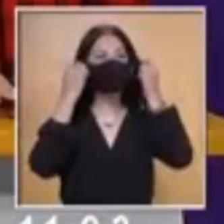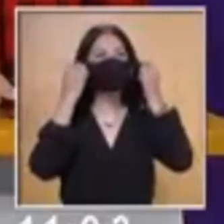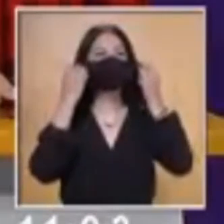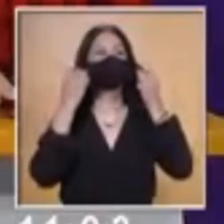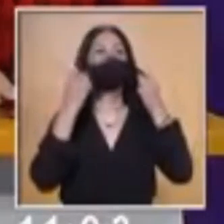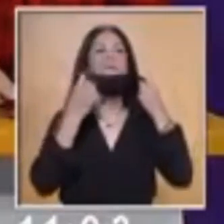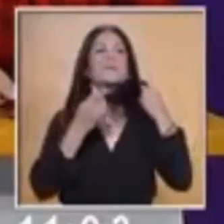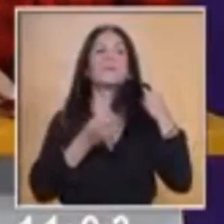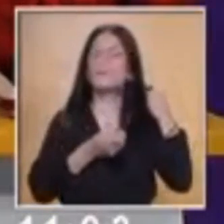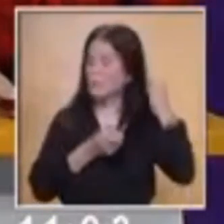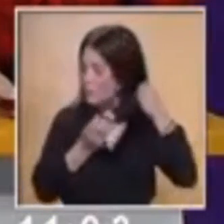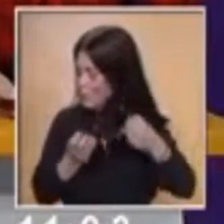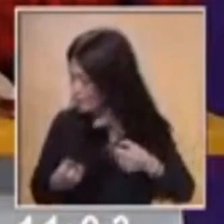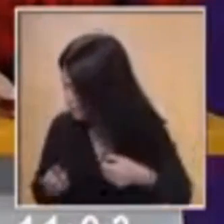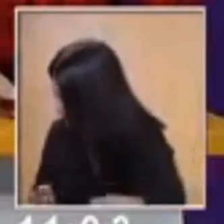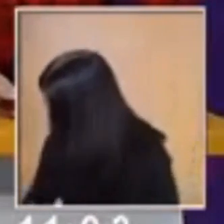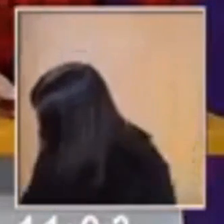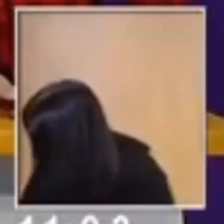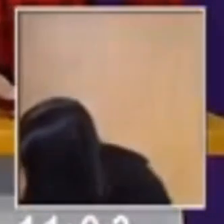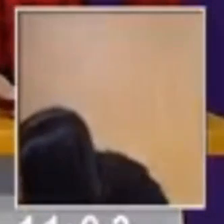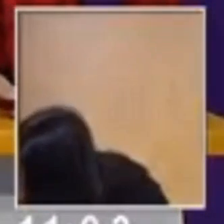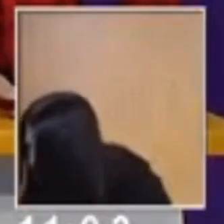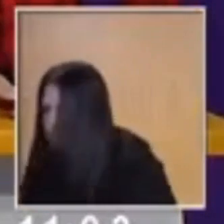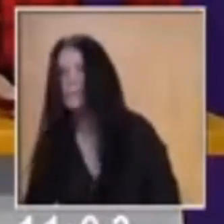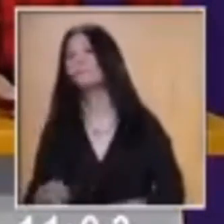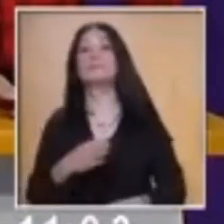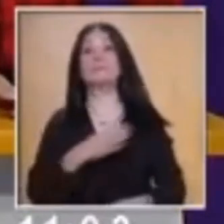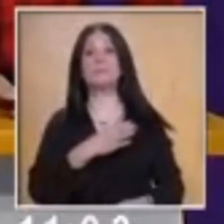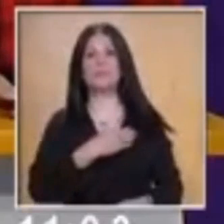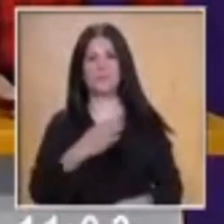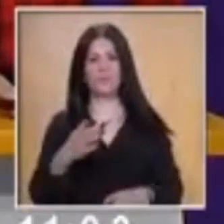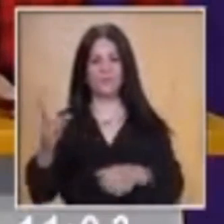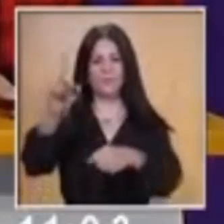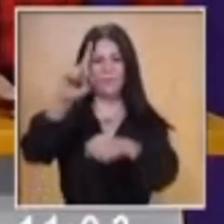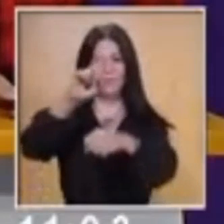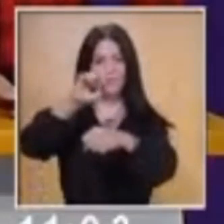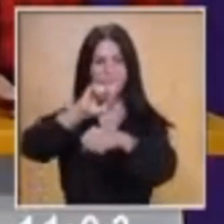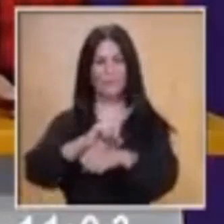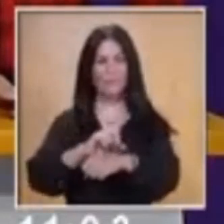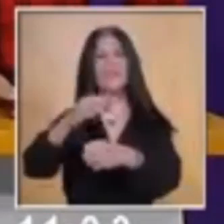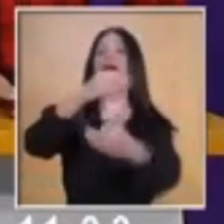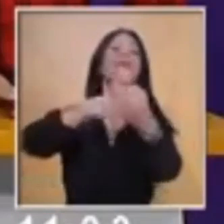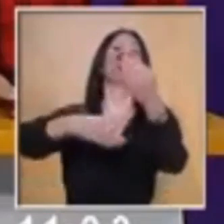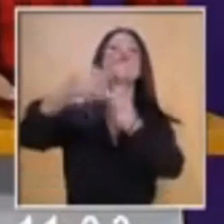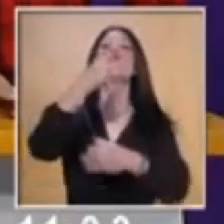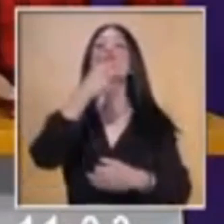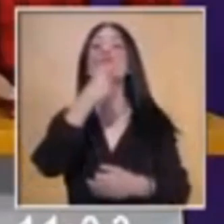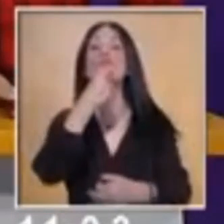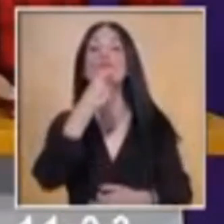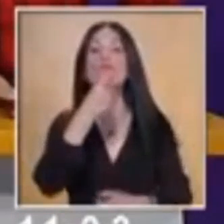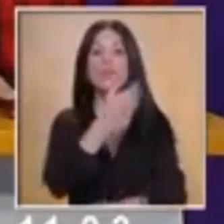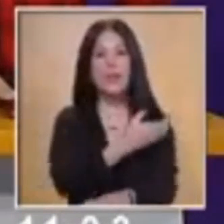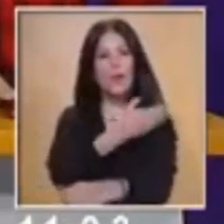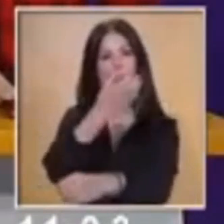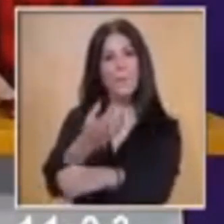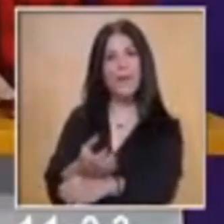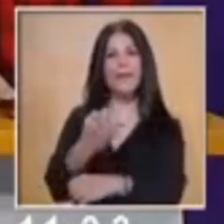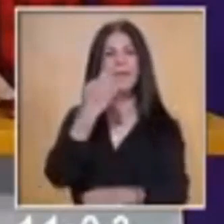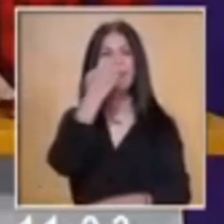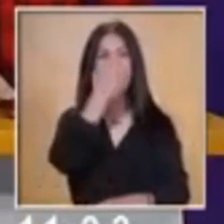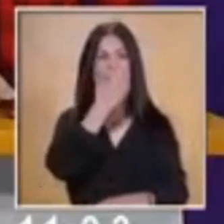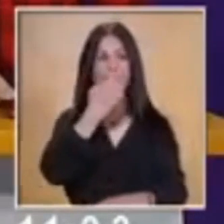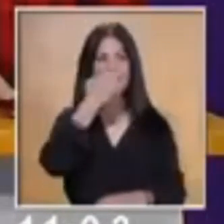Hola, muy buenos días a todos los niños que nos acompañan en este tu programa Escuela TV, que es un programa